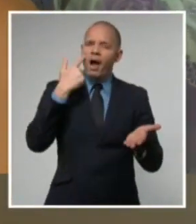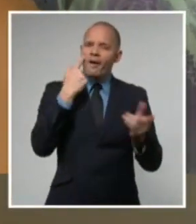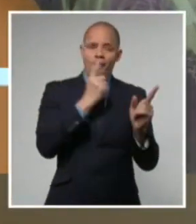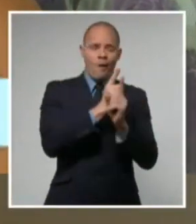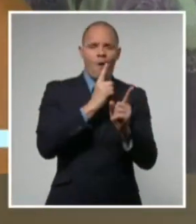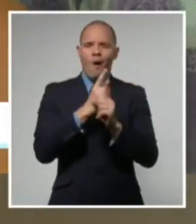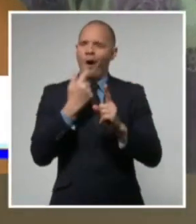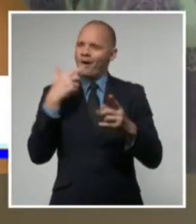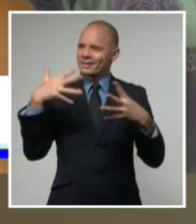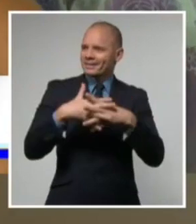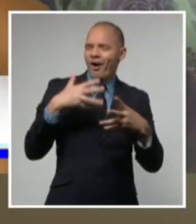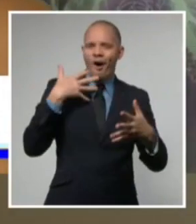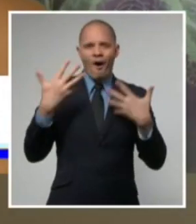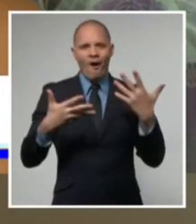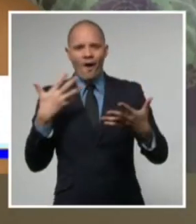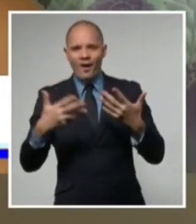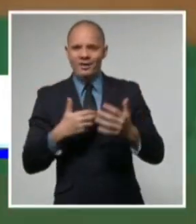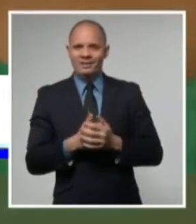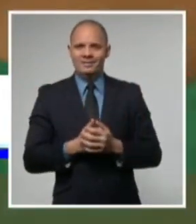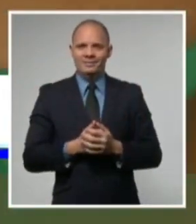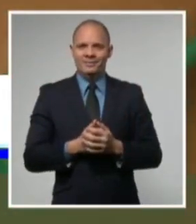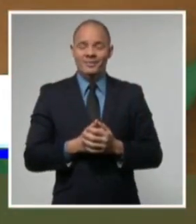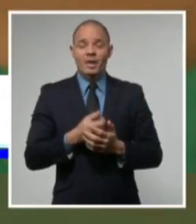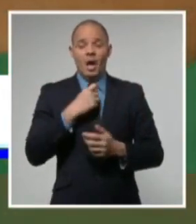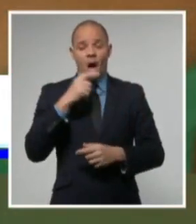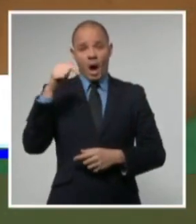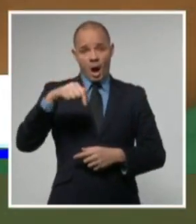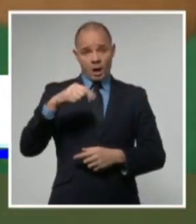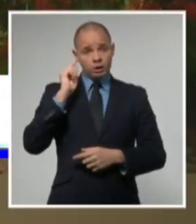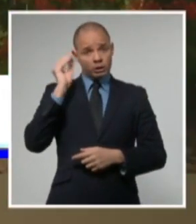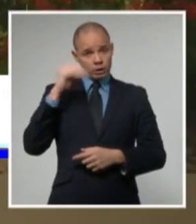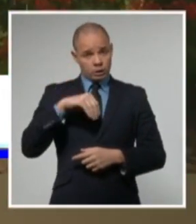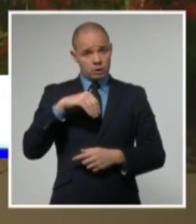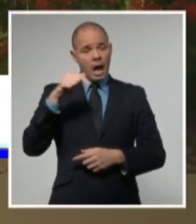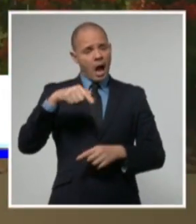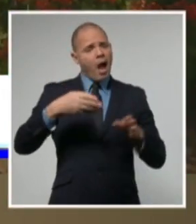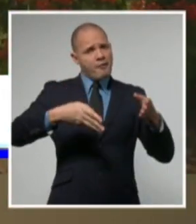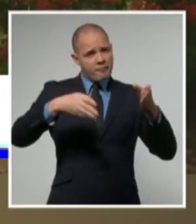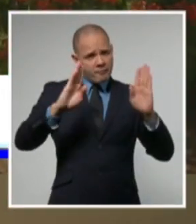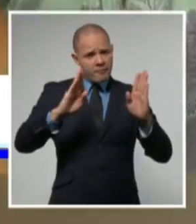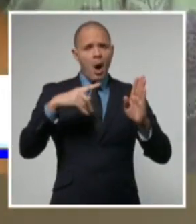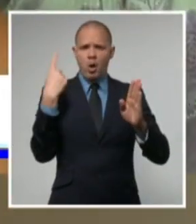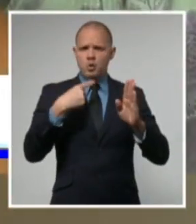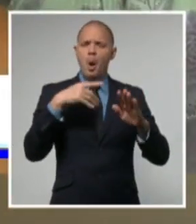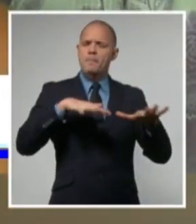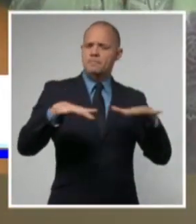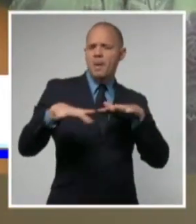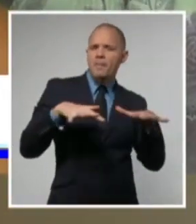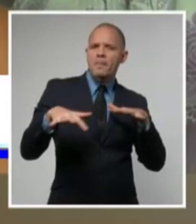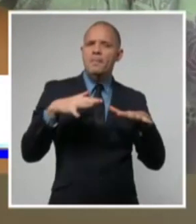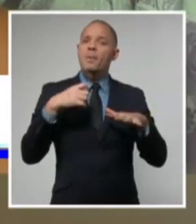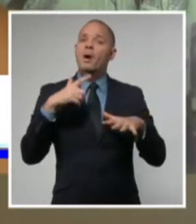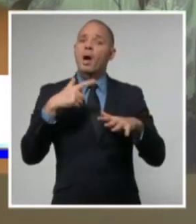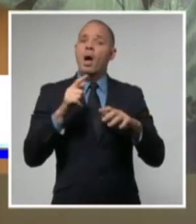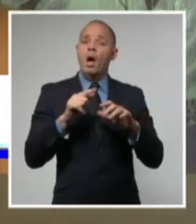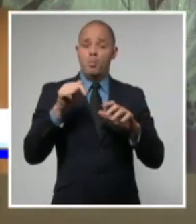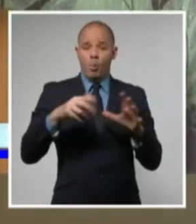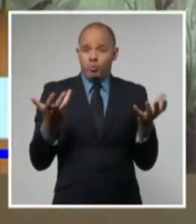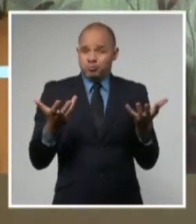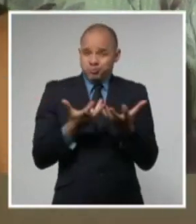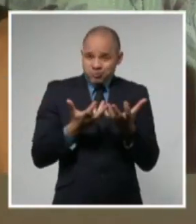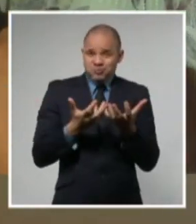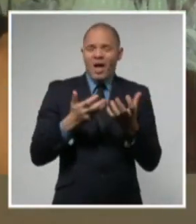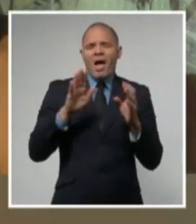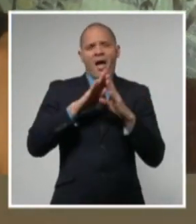importante para nosotros, nosotros incluso aquí por el edificio estamos preparando un acto de bienvenida donde van a estar todos los